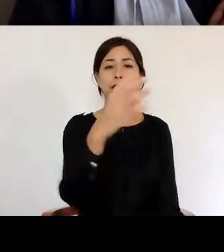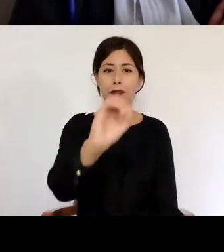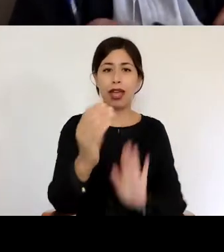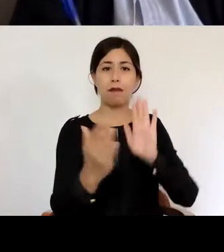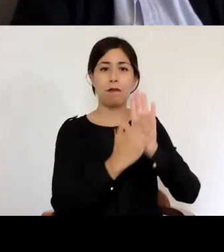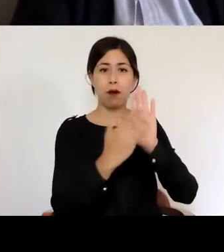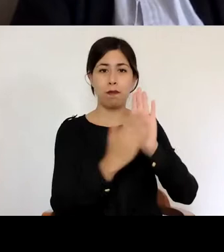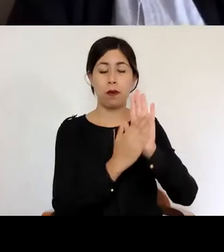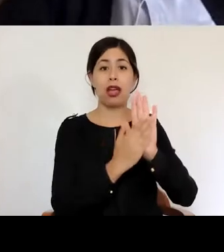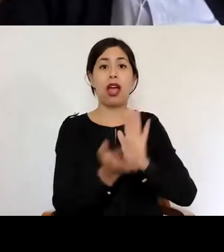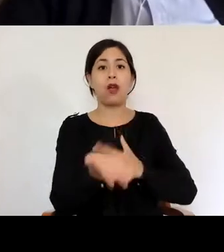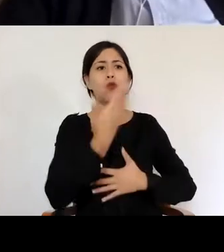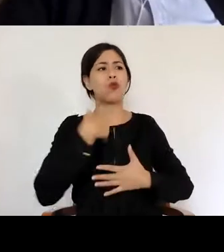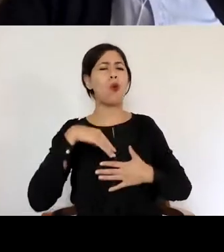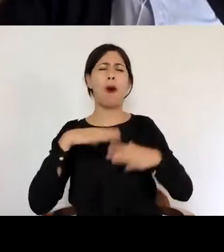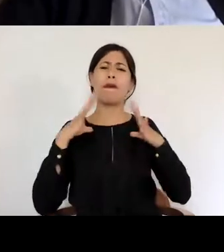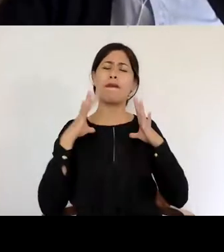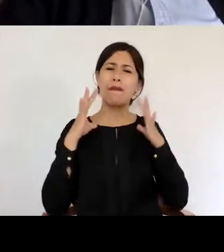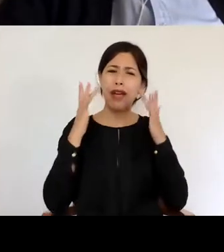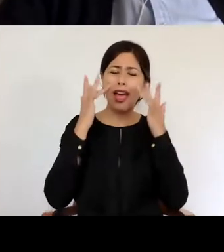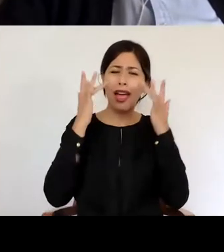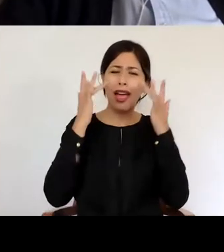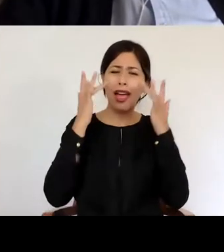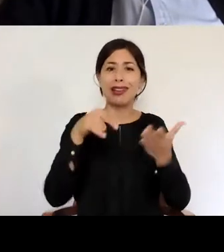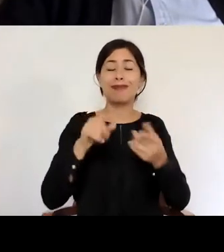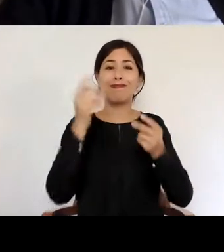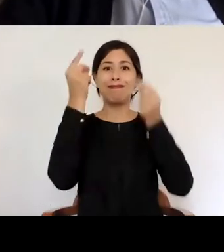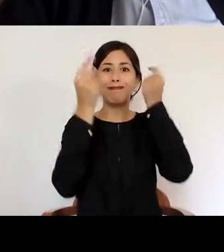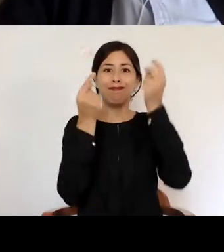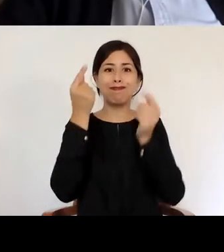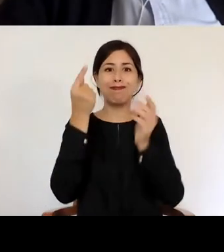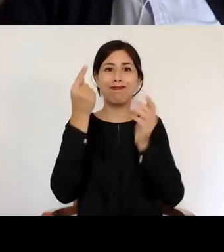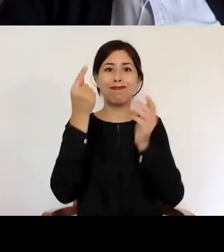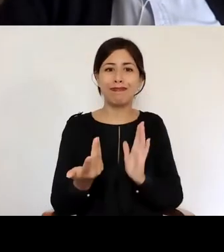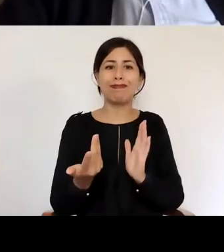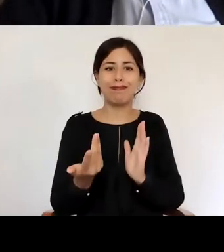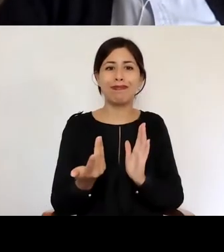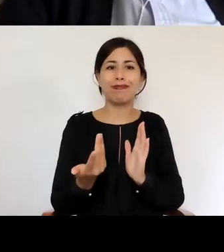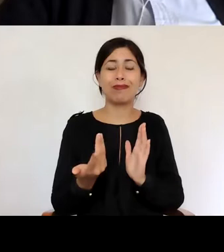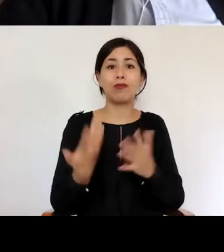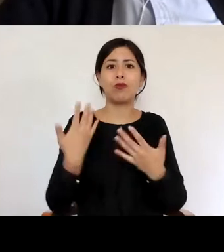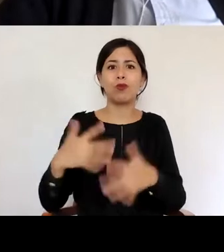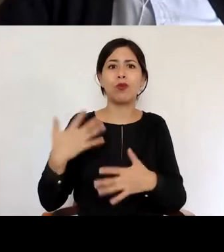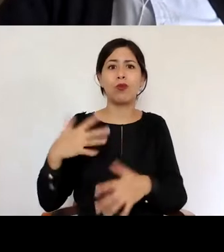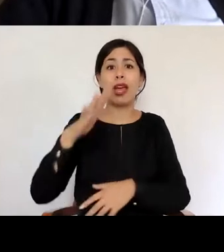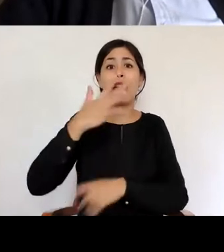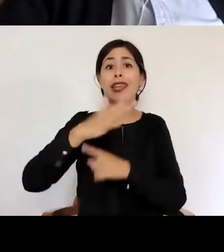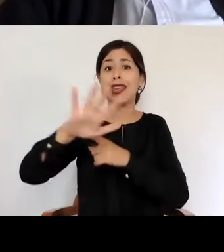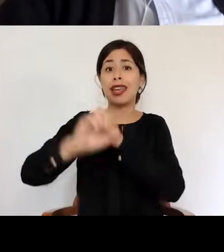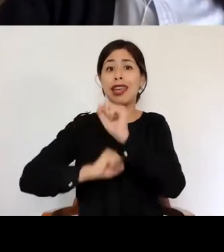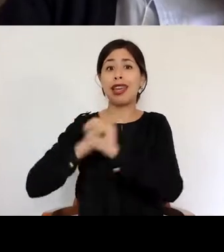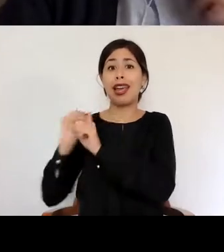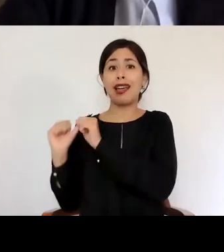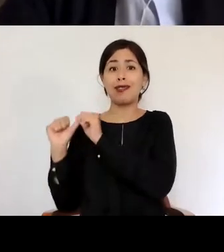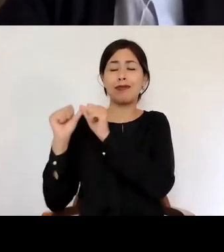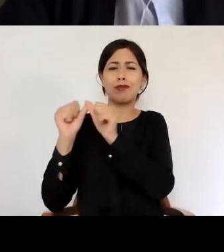sentimos alegres de esta iniciativa que ya cumple 15 años, como he dicho, y que valoramos como un